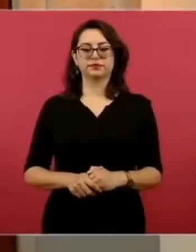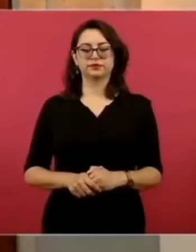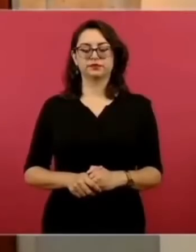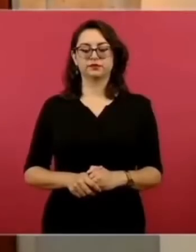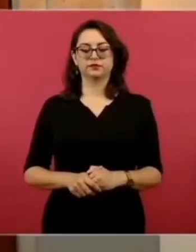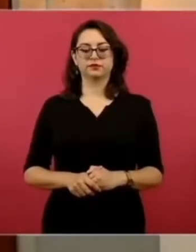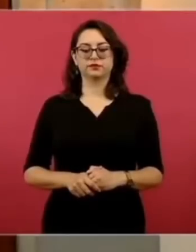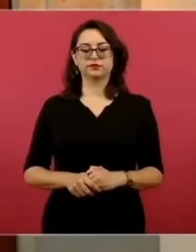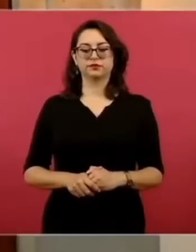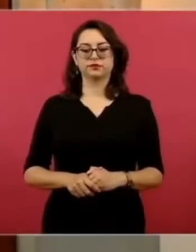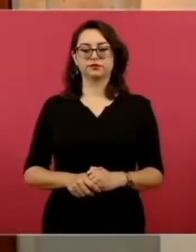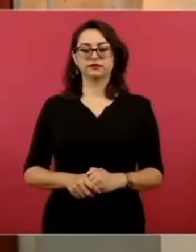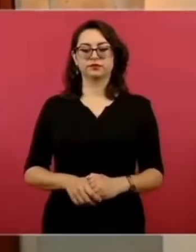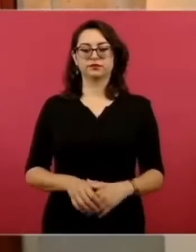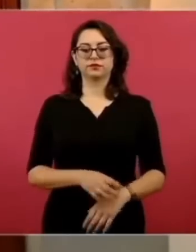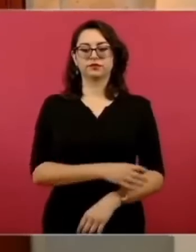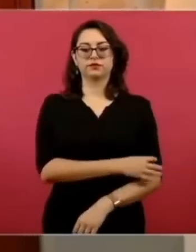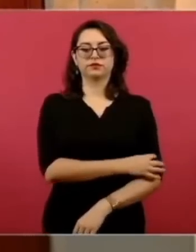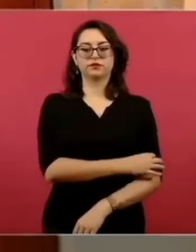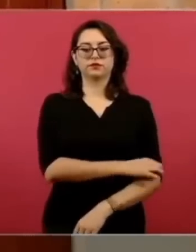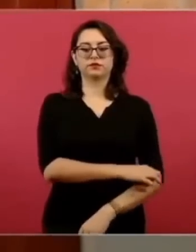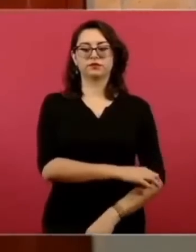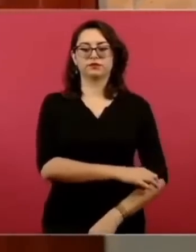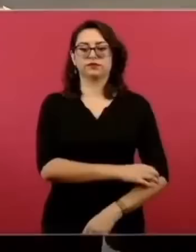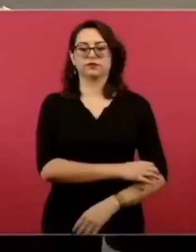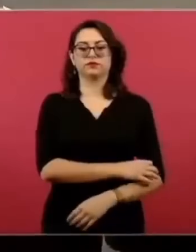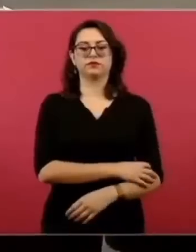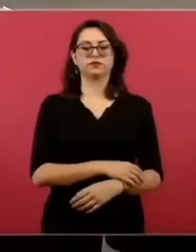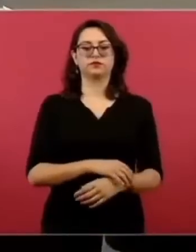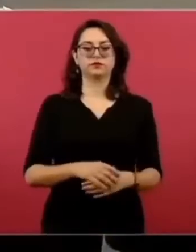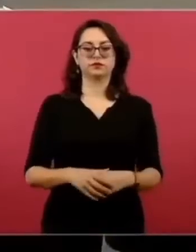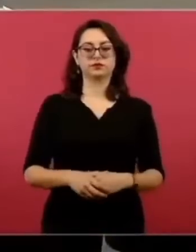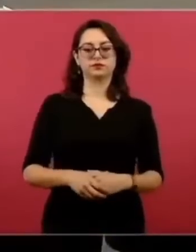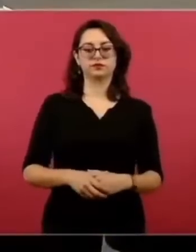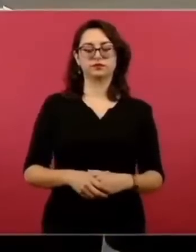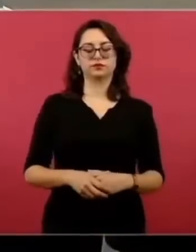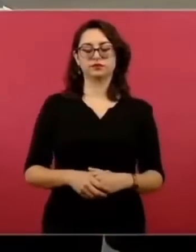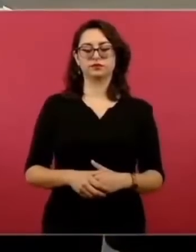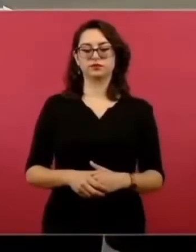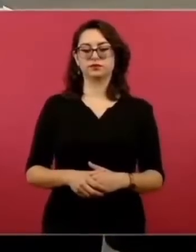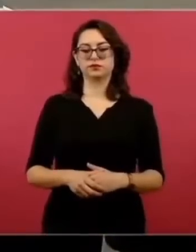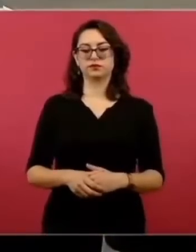adelante, avalición del impuesto, adelante,